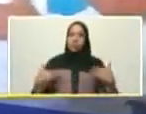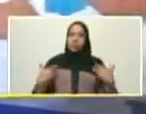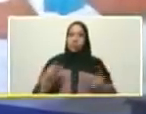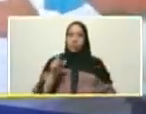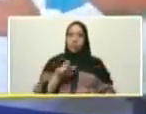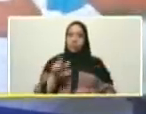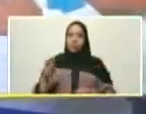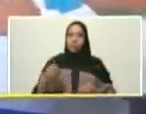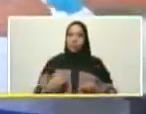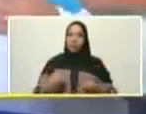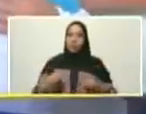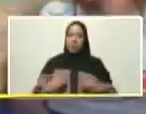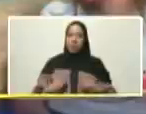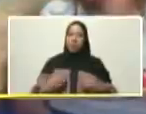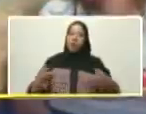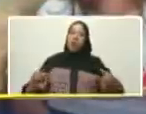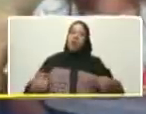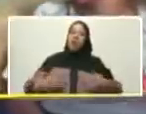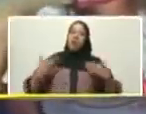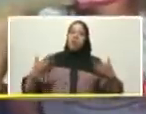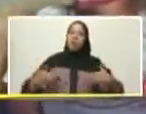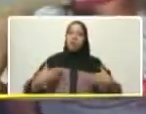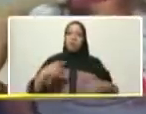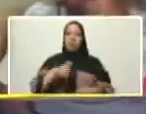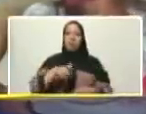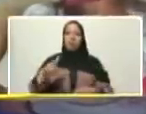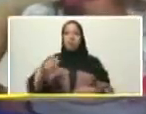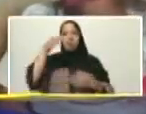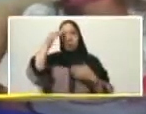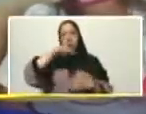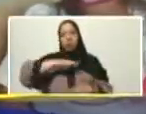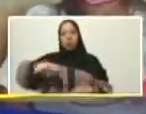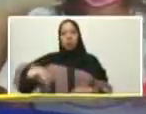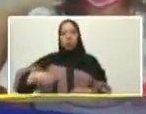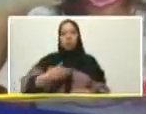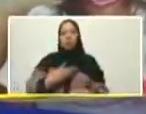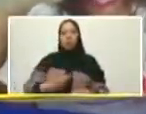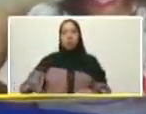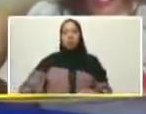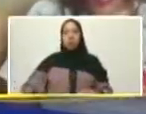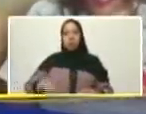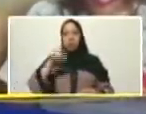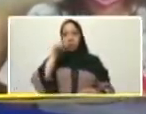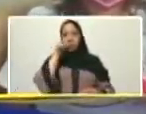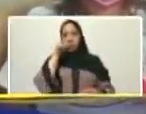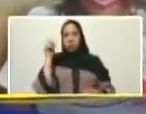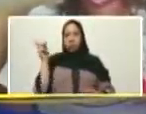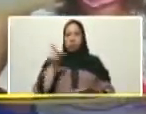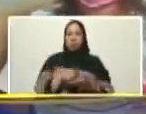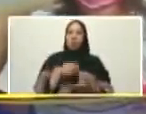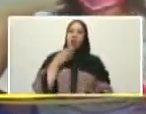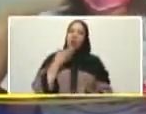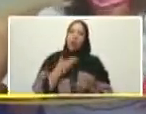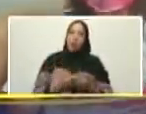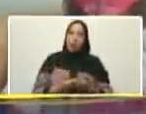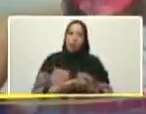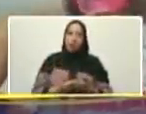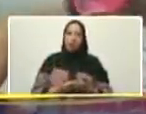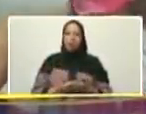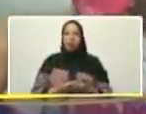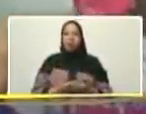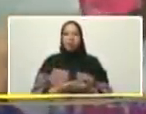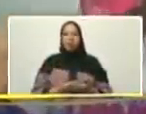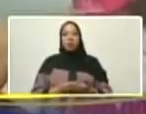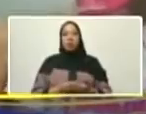a nosotros nos llena el alma desde aquí a nuestro presidente le enviamos de vuelta el pase agradeciéndole como siempre